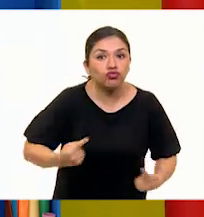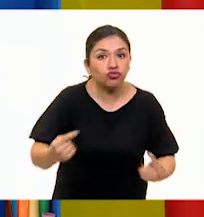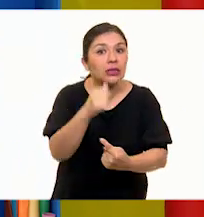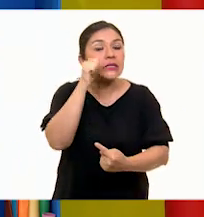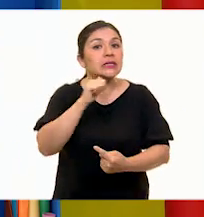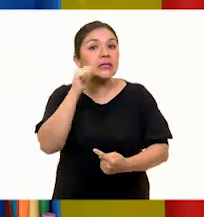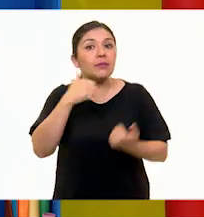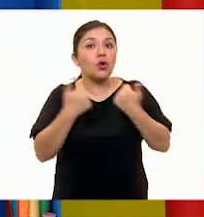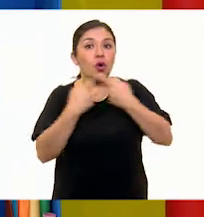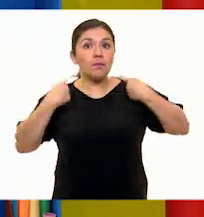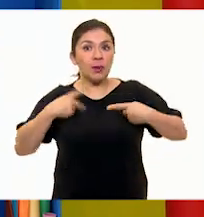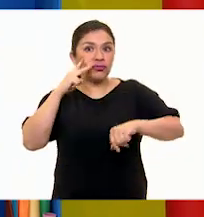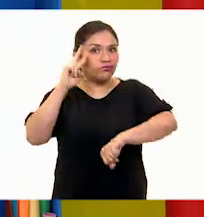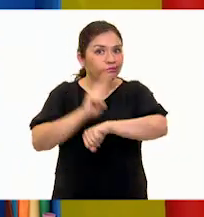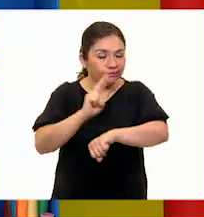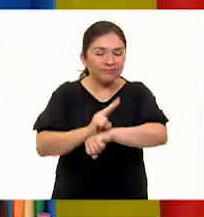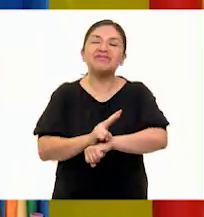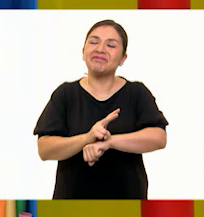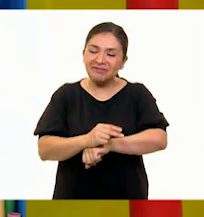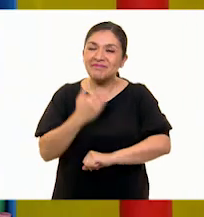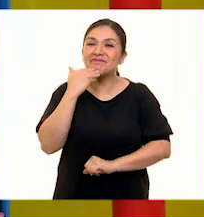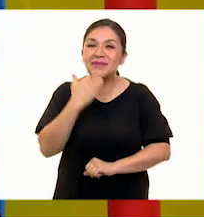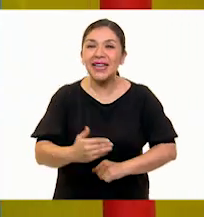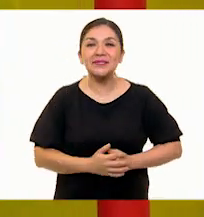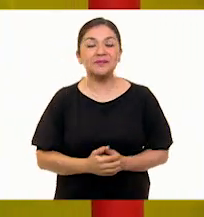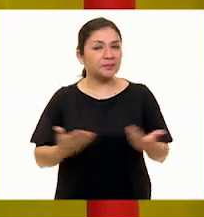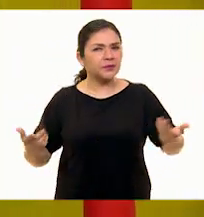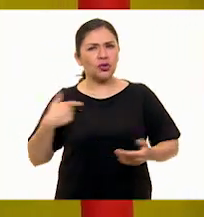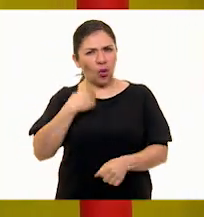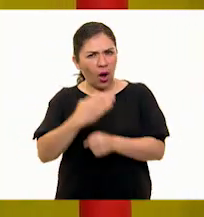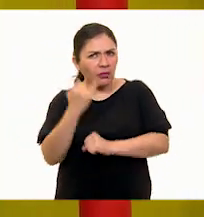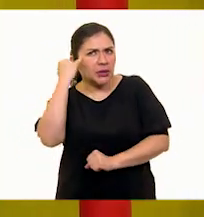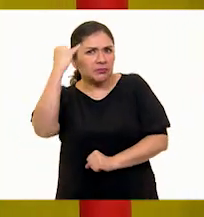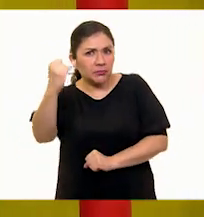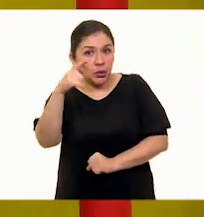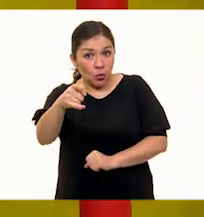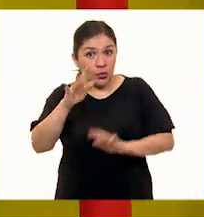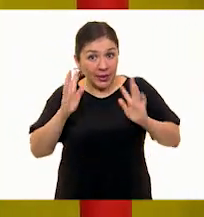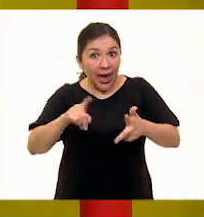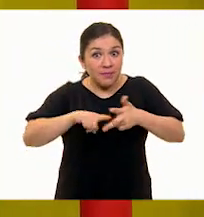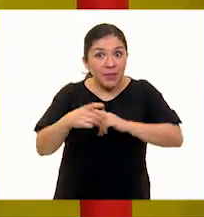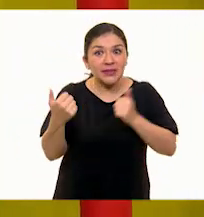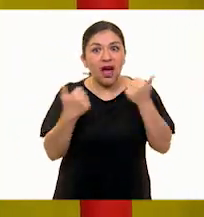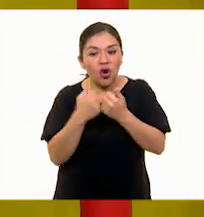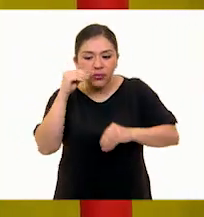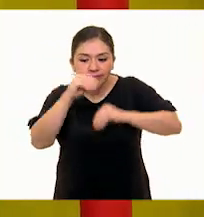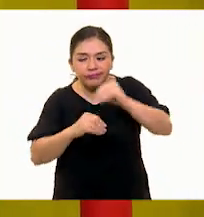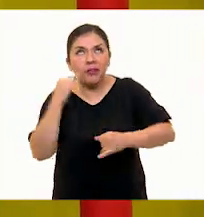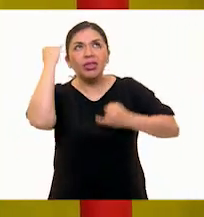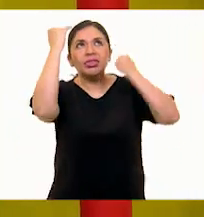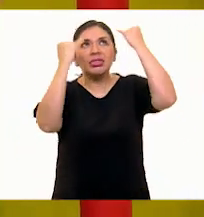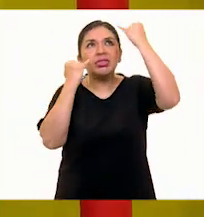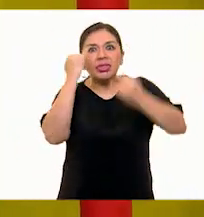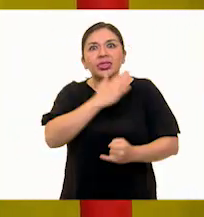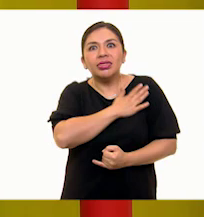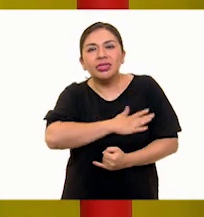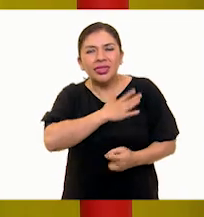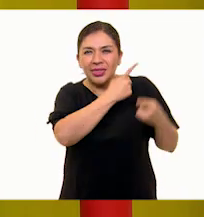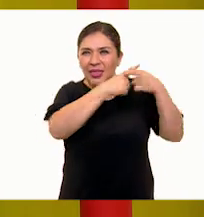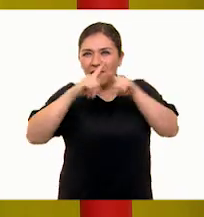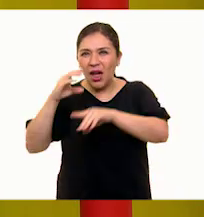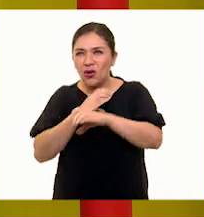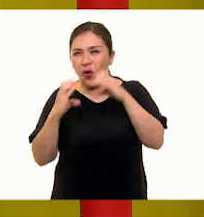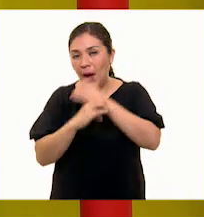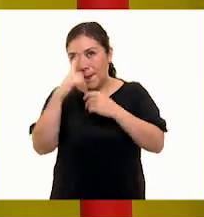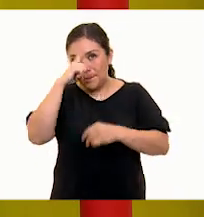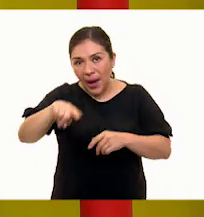estén siempre supervisados. Muy bien, pues, me imagino que aquí pones en juego creatividad, imaginación y una serie de cosas para